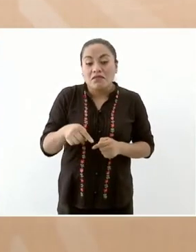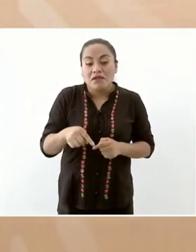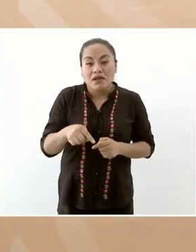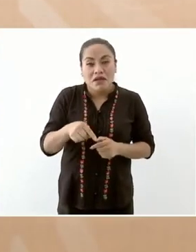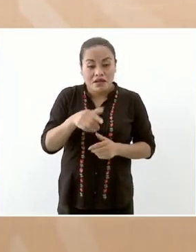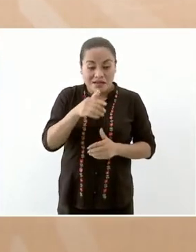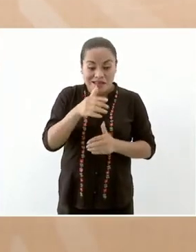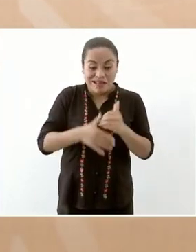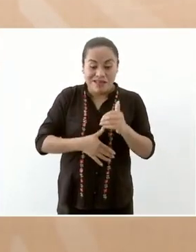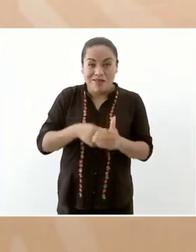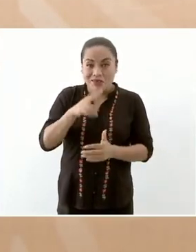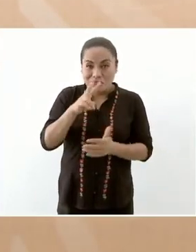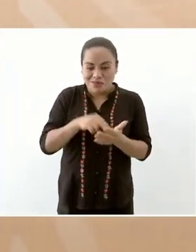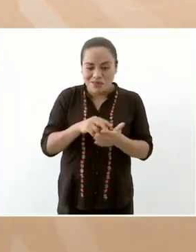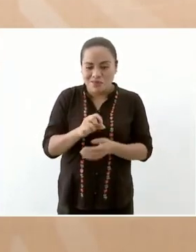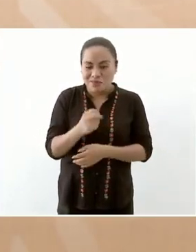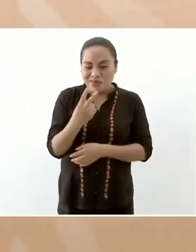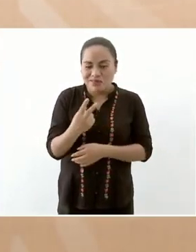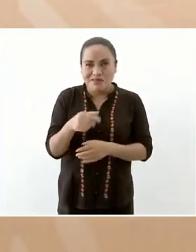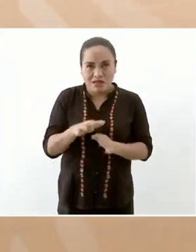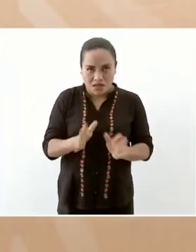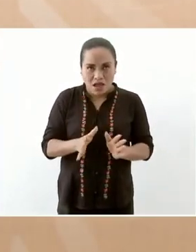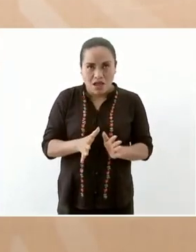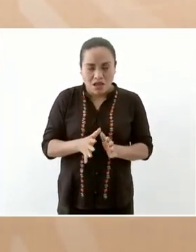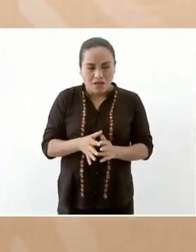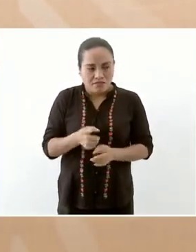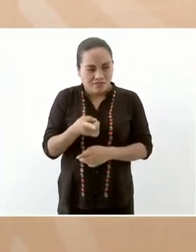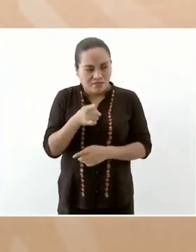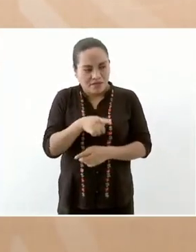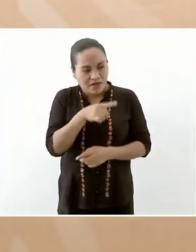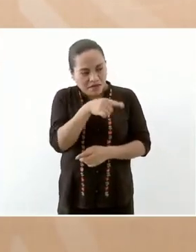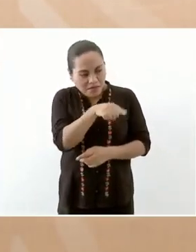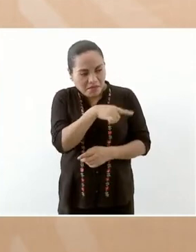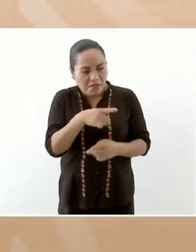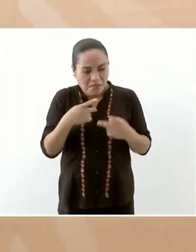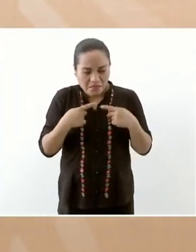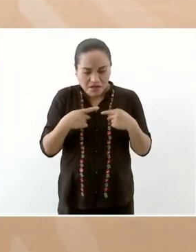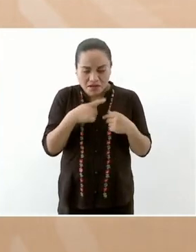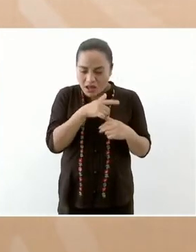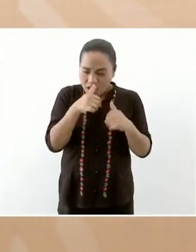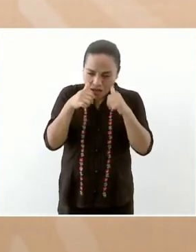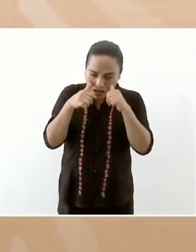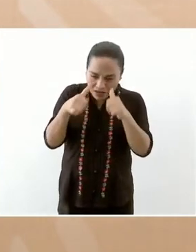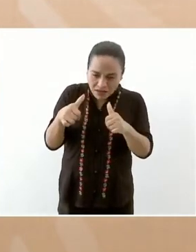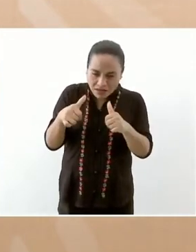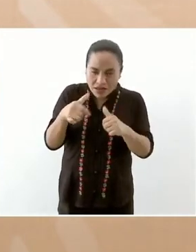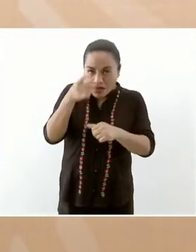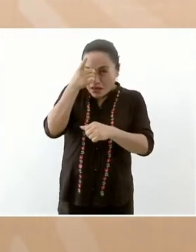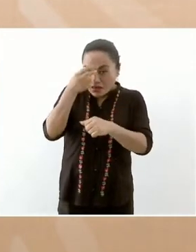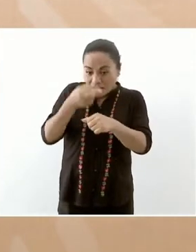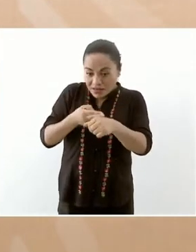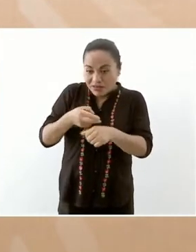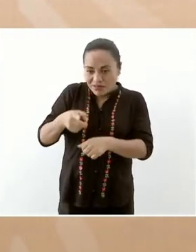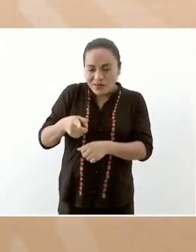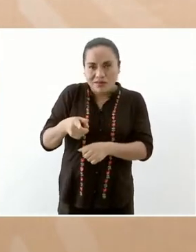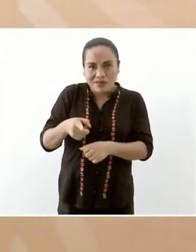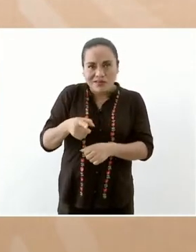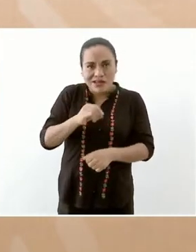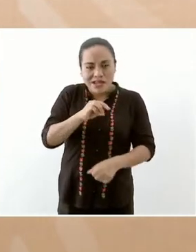y es una instrucción al director del Seguro Social tengamos ya